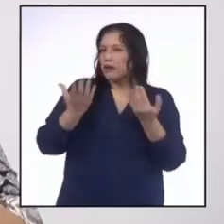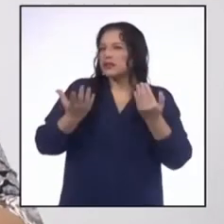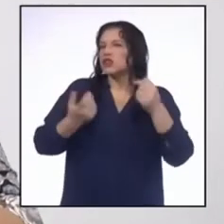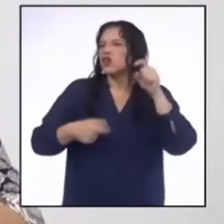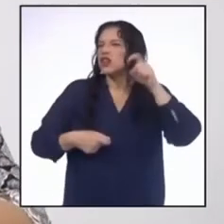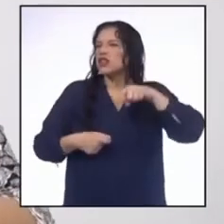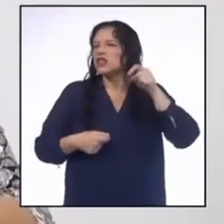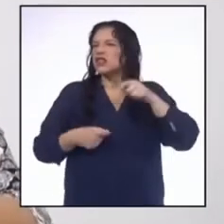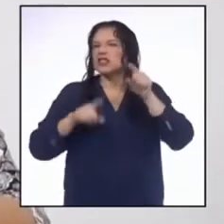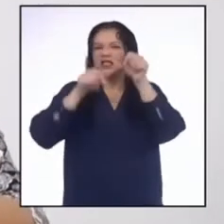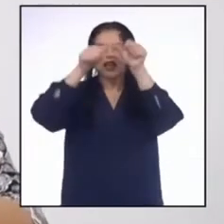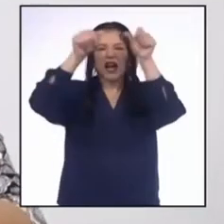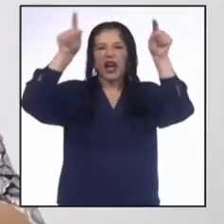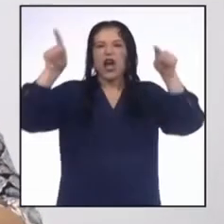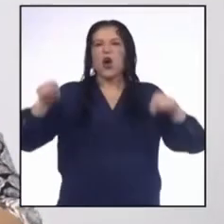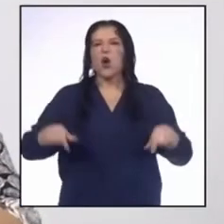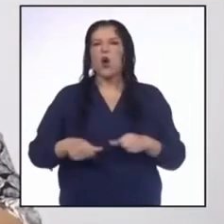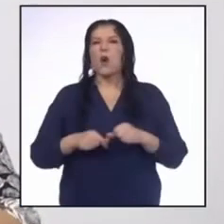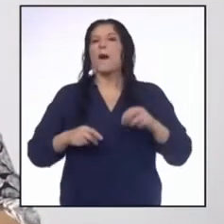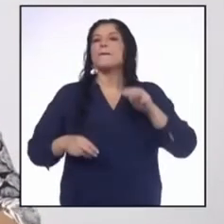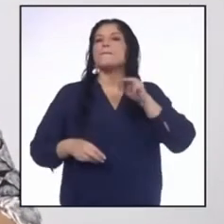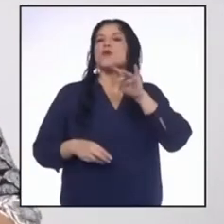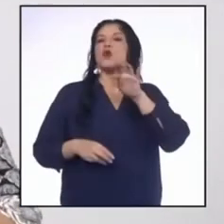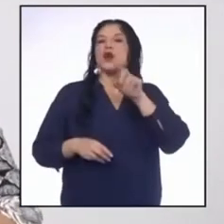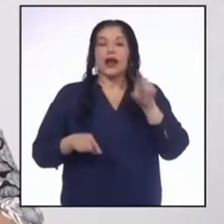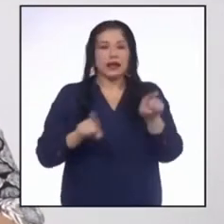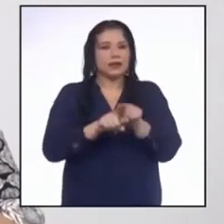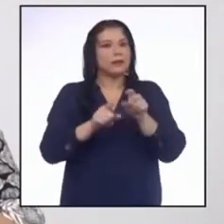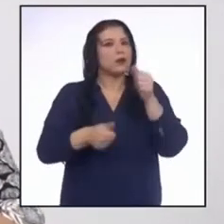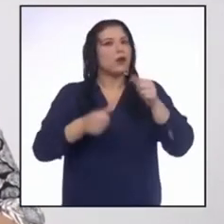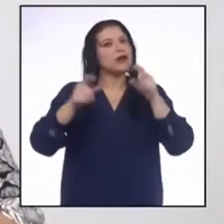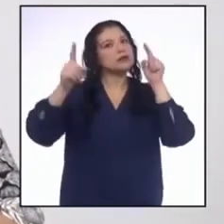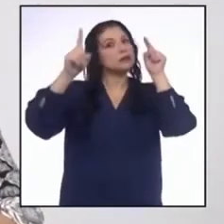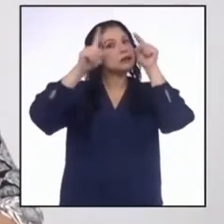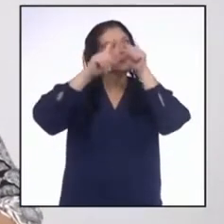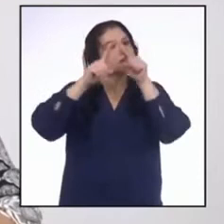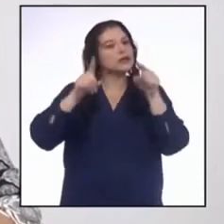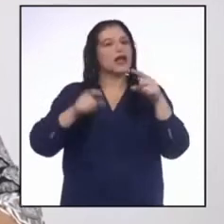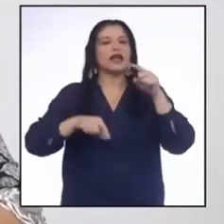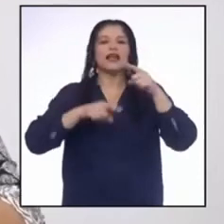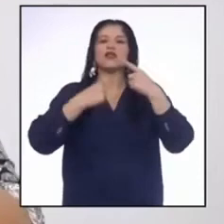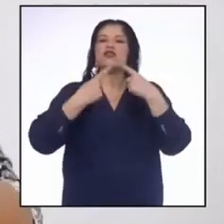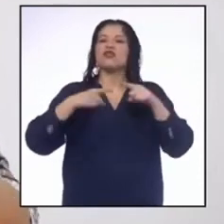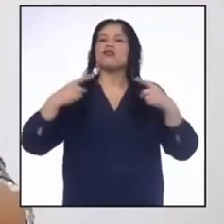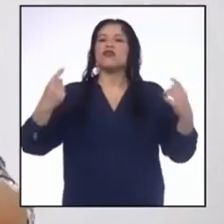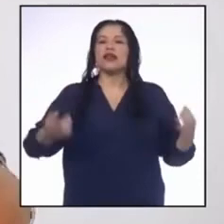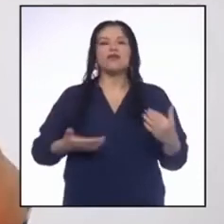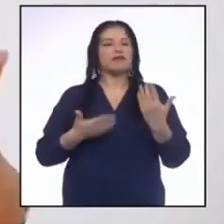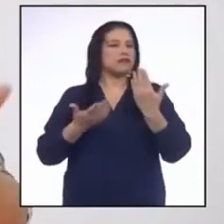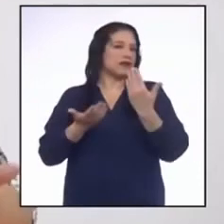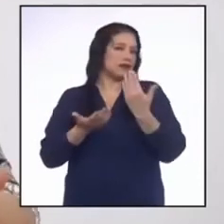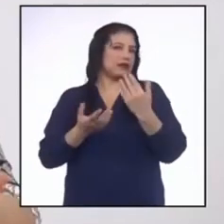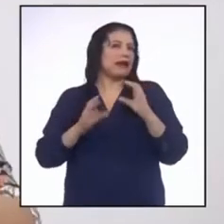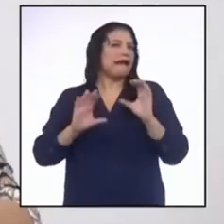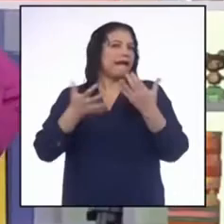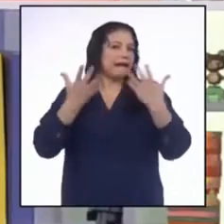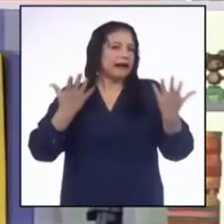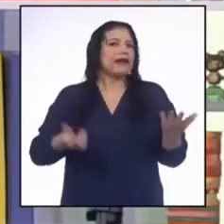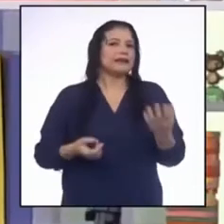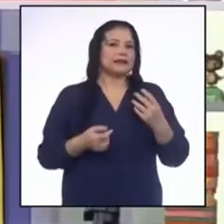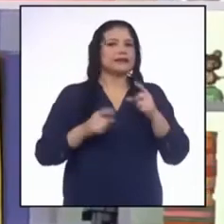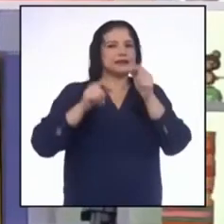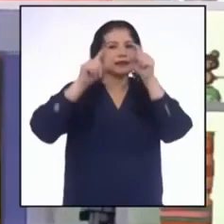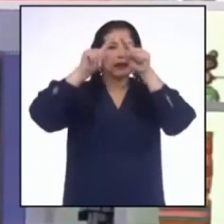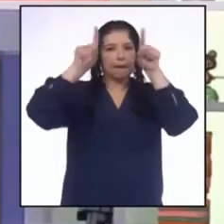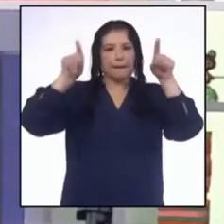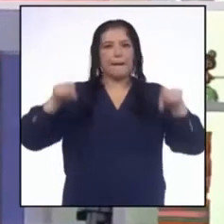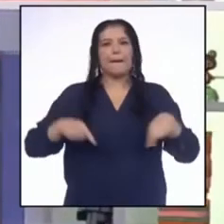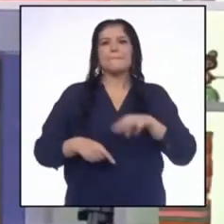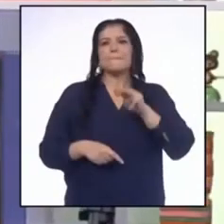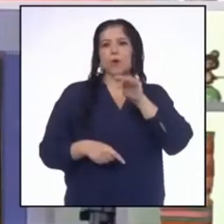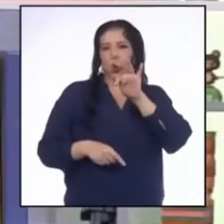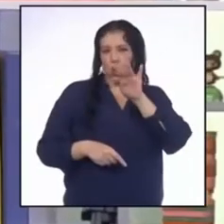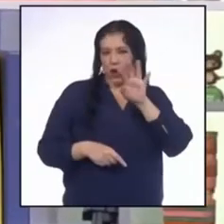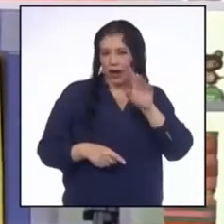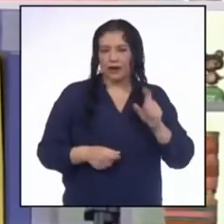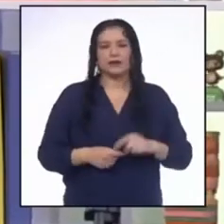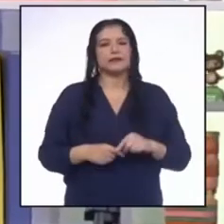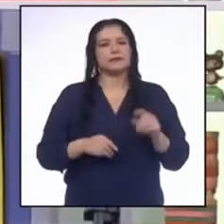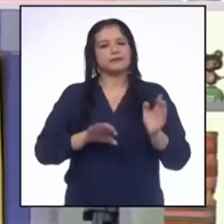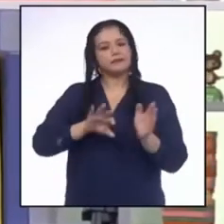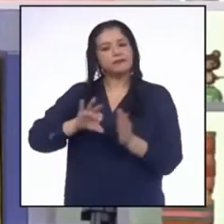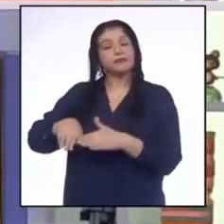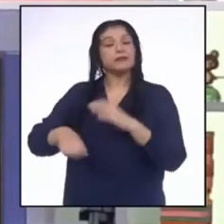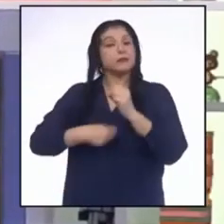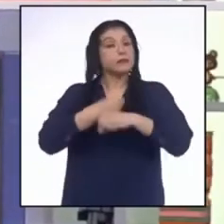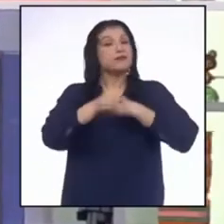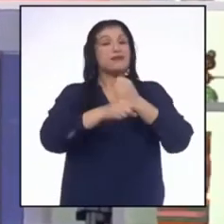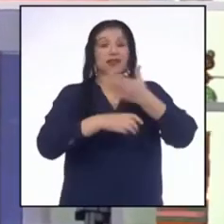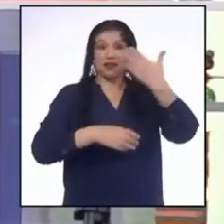periódico mural, así como su propósito y los tipos de periódicos murales que hay. Profesora, el año pasado estaba